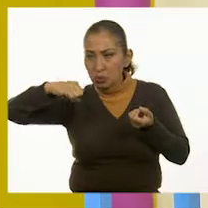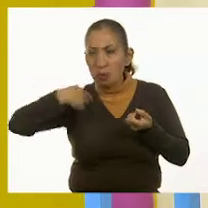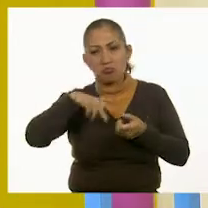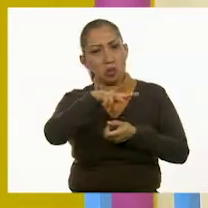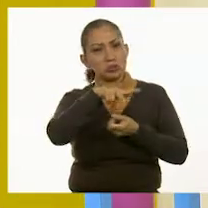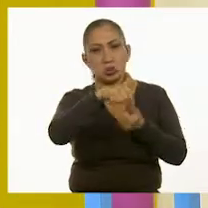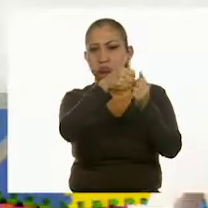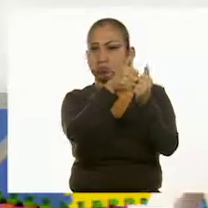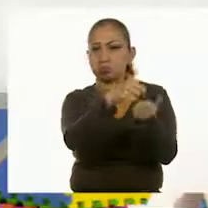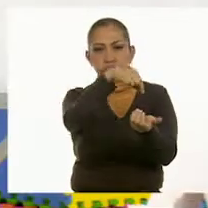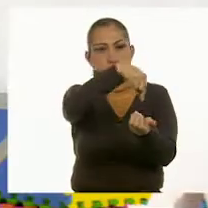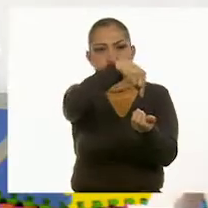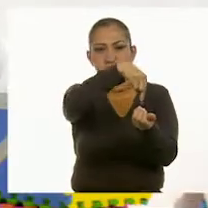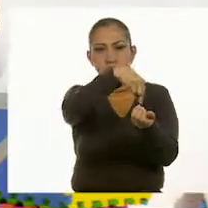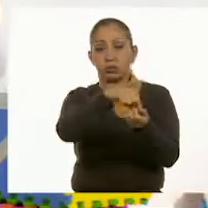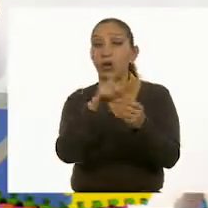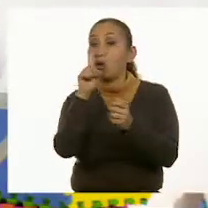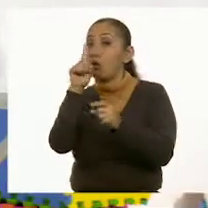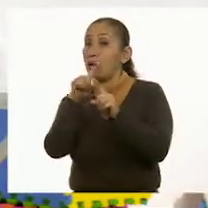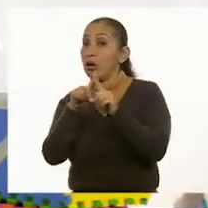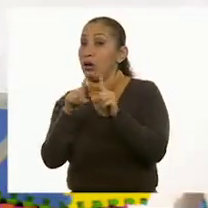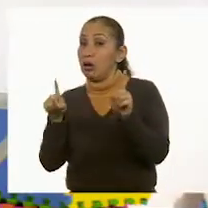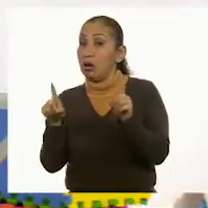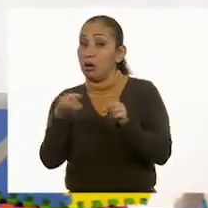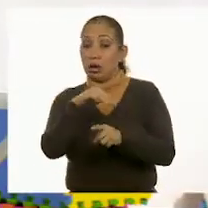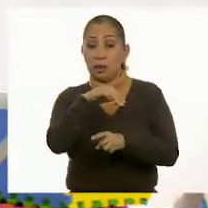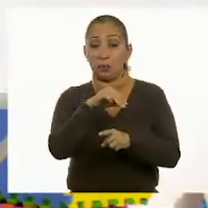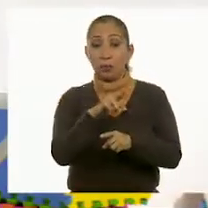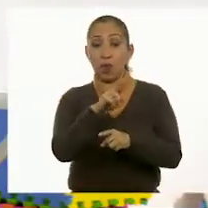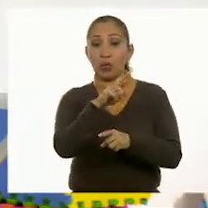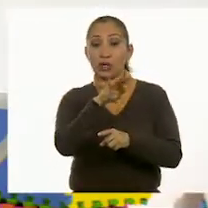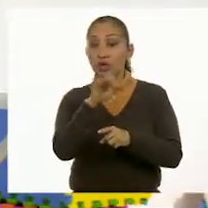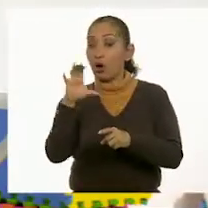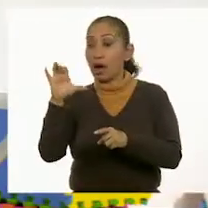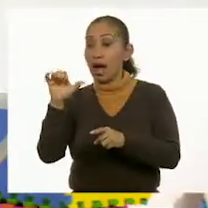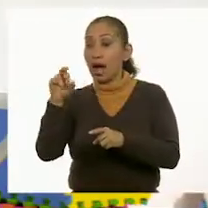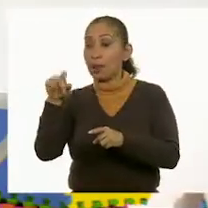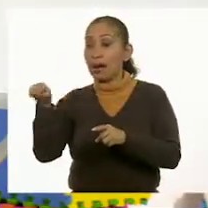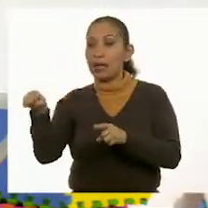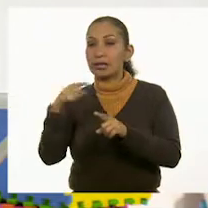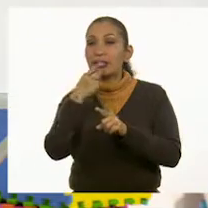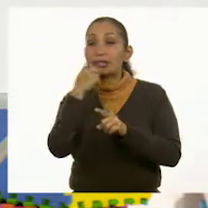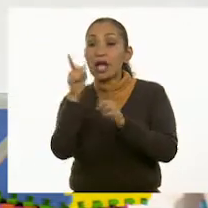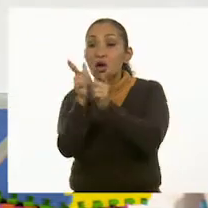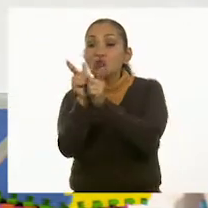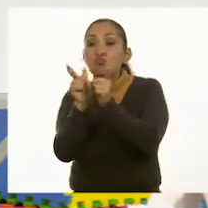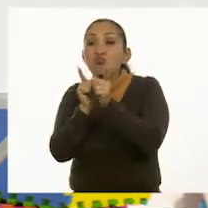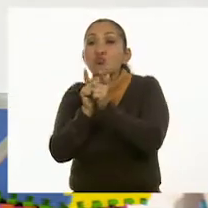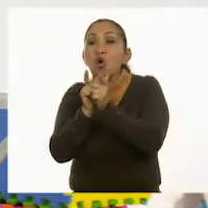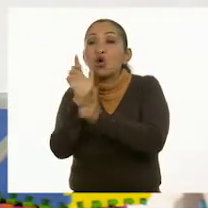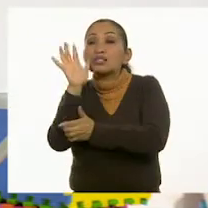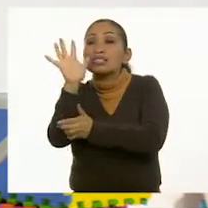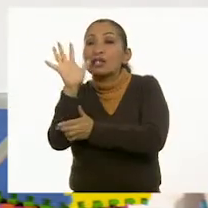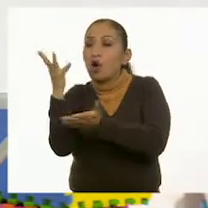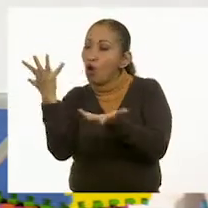quedan 18. Nada más la única diferencia entre Mauricio y Carmen es que ella lo maneja como grupo de 5.